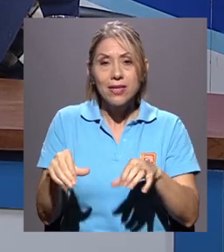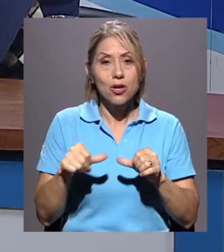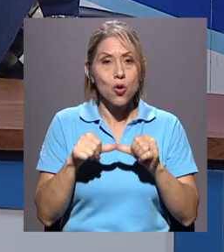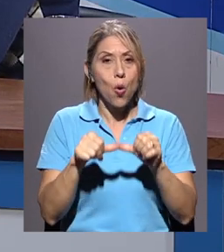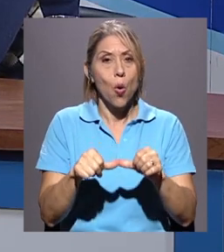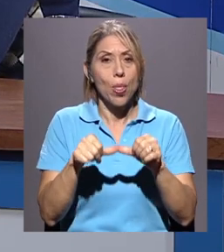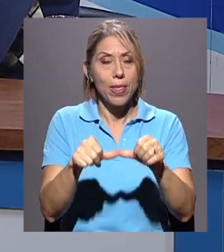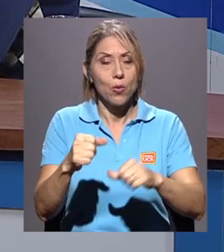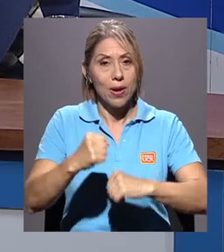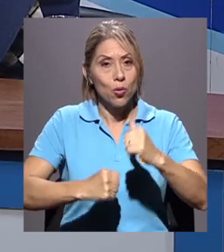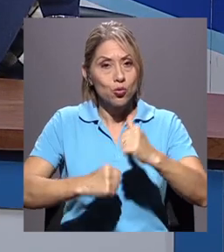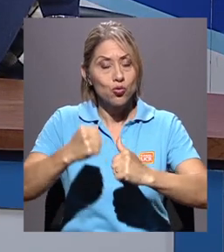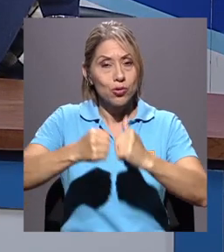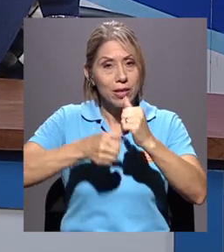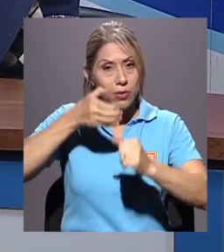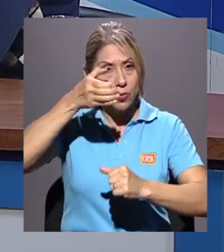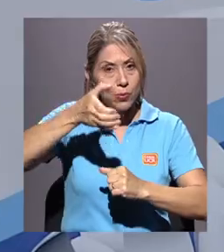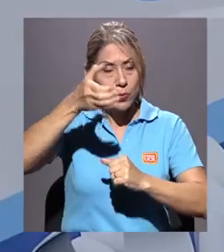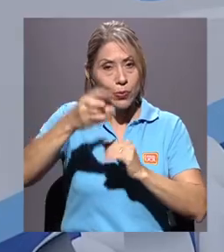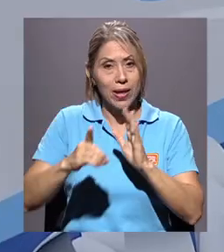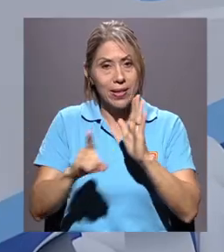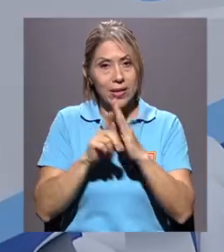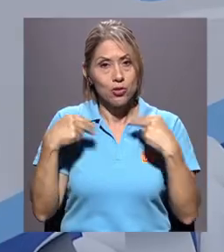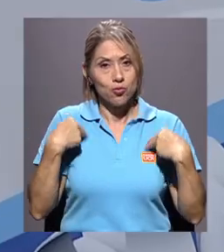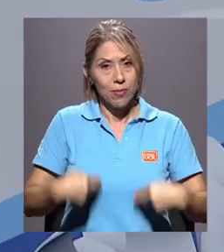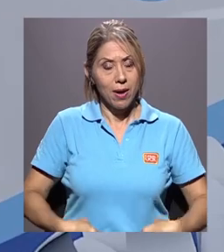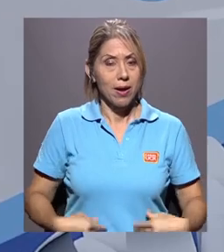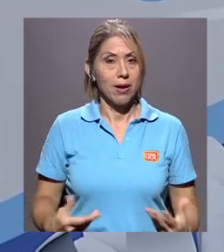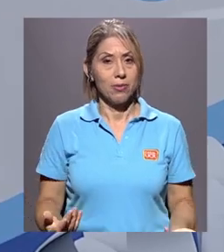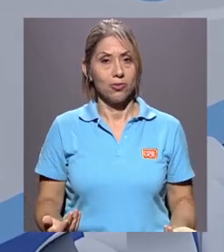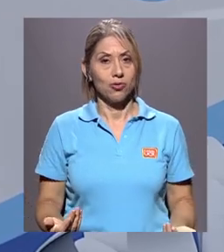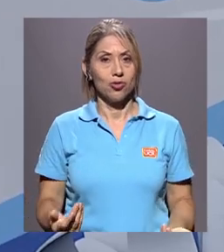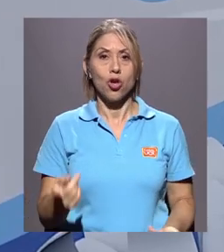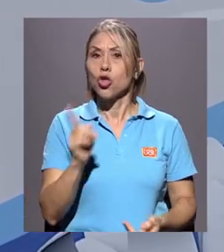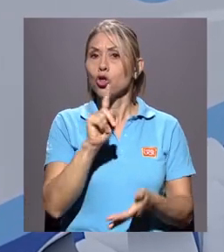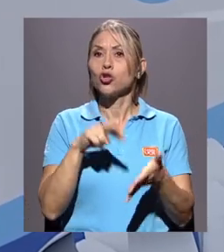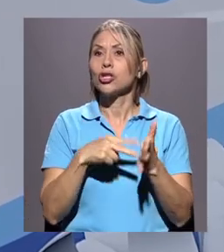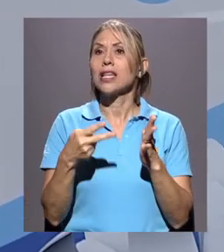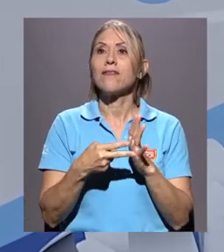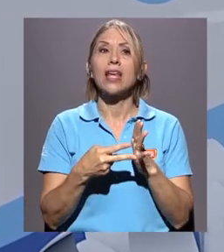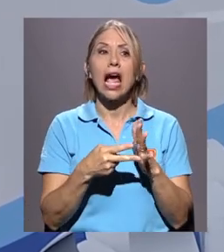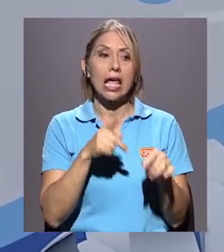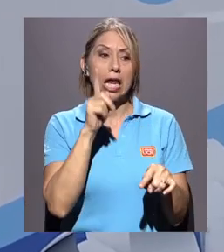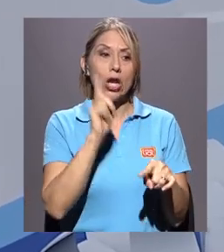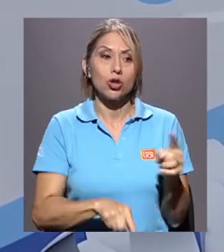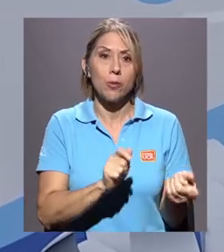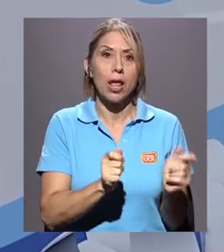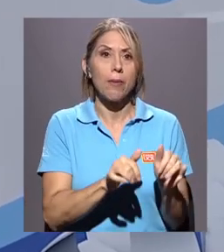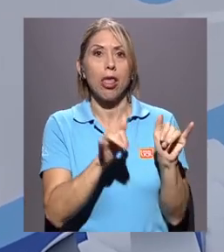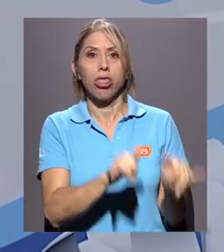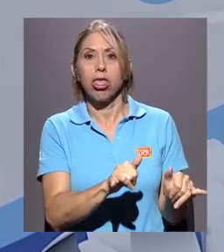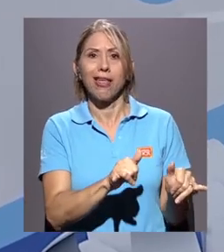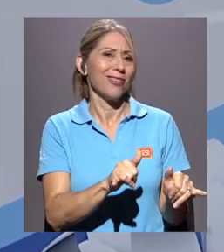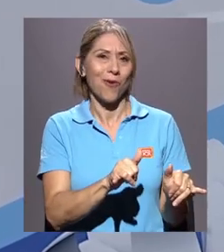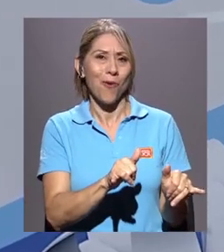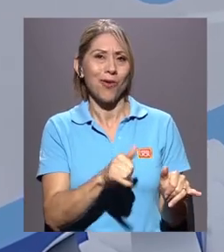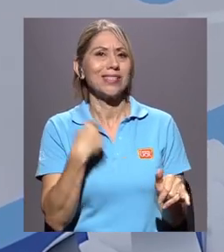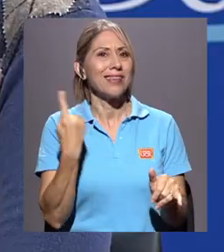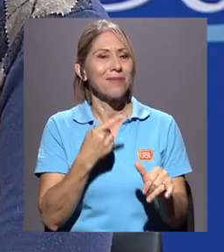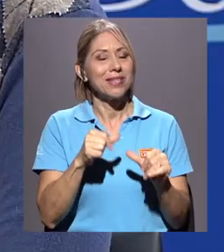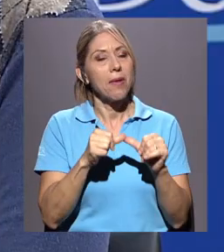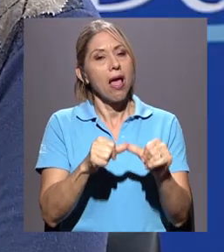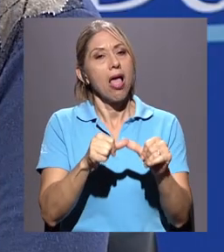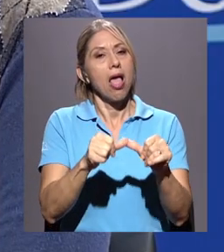construyendo esa cultura de derechos humanos, la cual no necesariamente es algo que está en piedra, es algo que permanentemente se construye y se lucha.